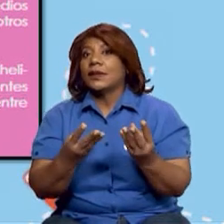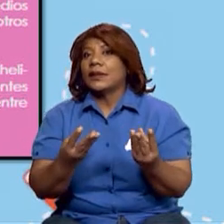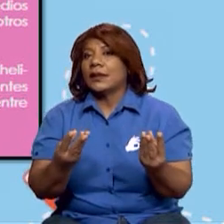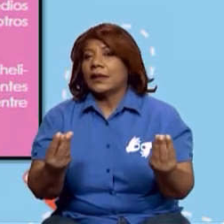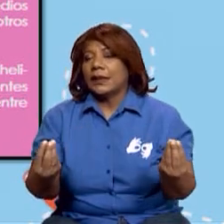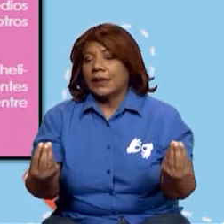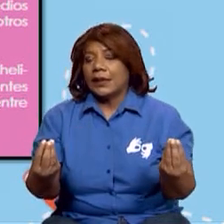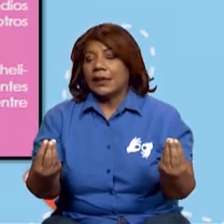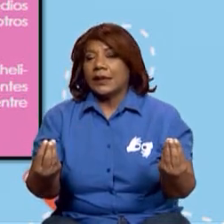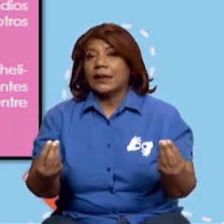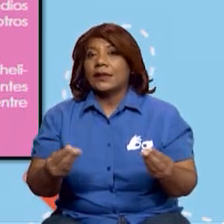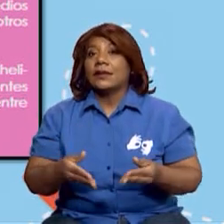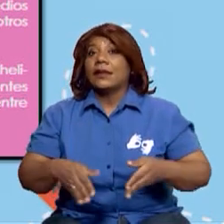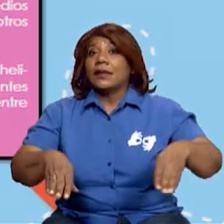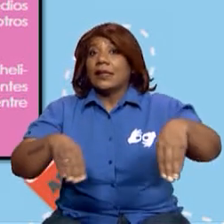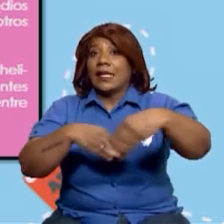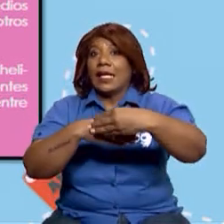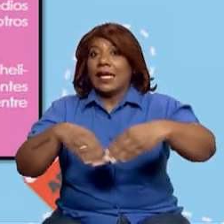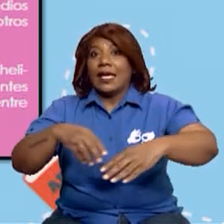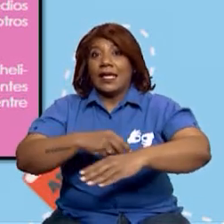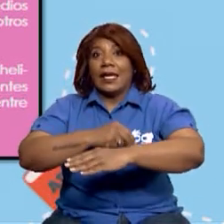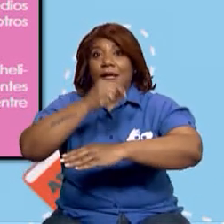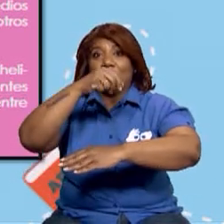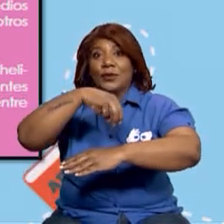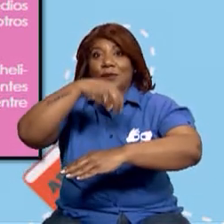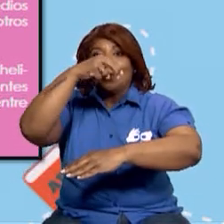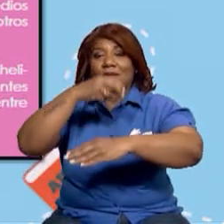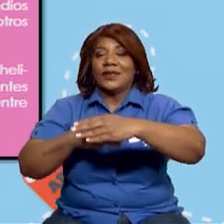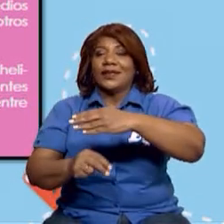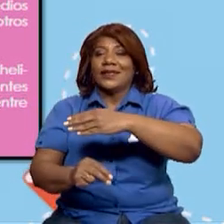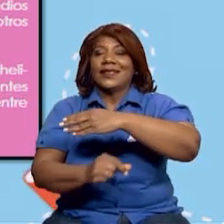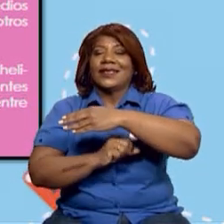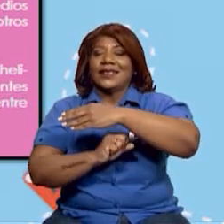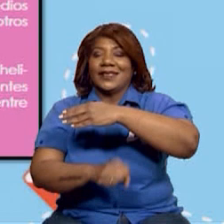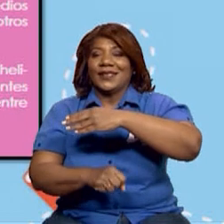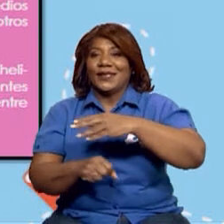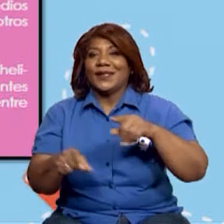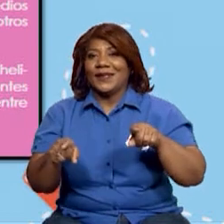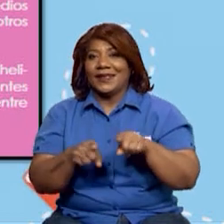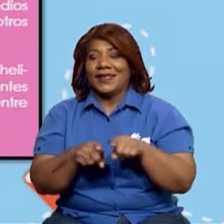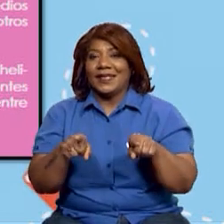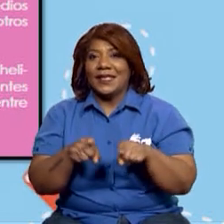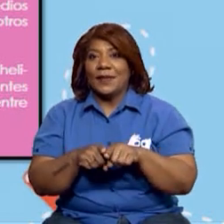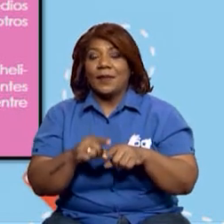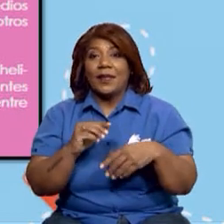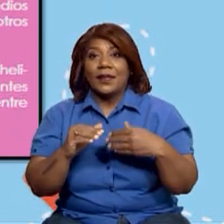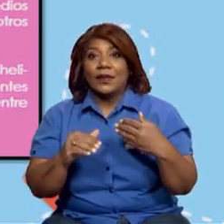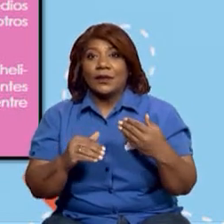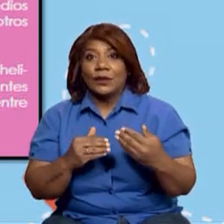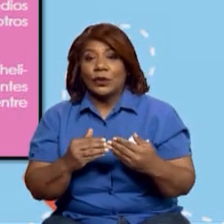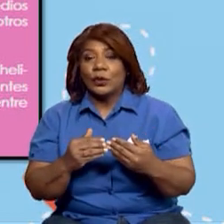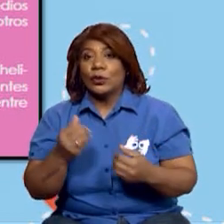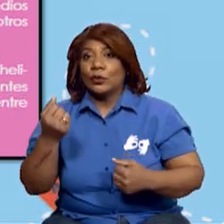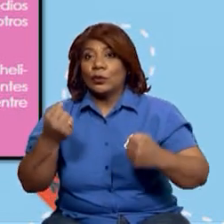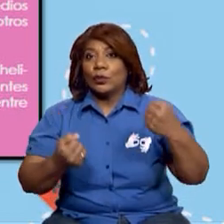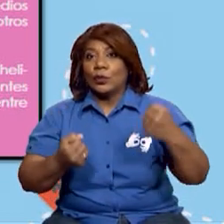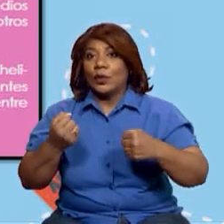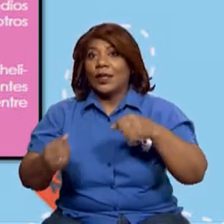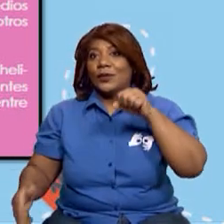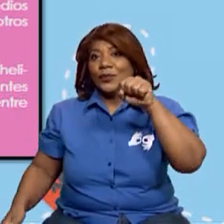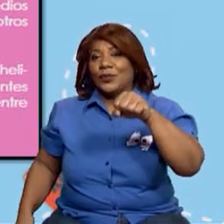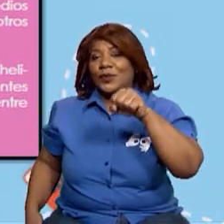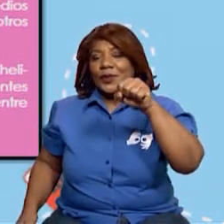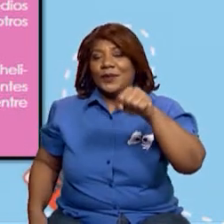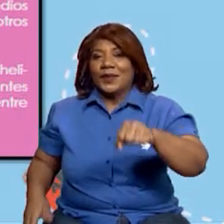como las calles, autopistas, caminos, senderos. Y los transportes que van allí son los carros, caballos,